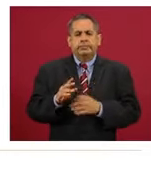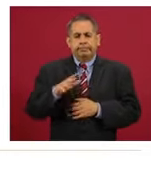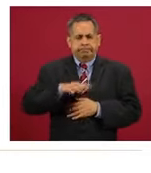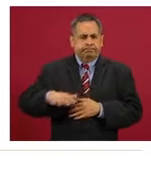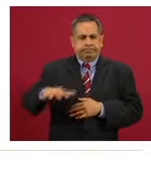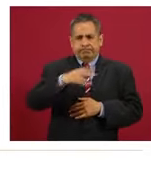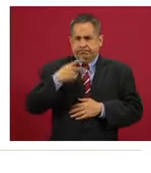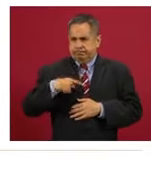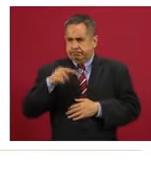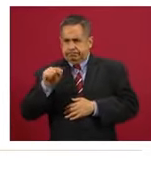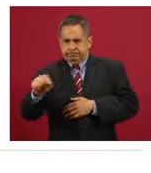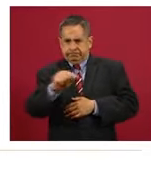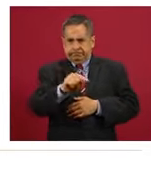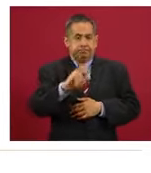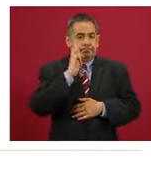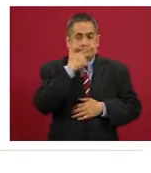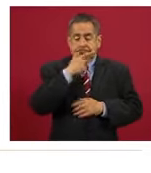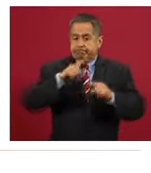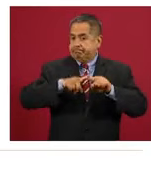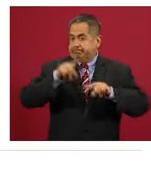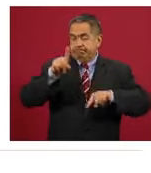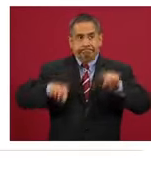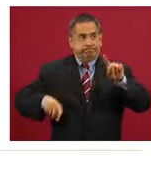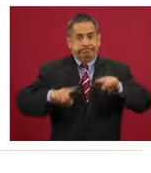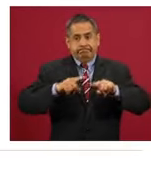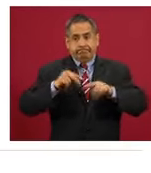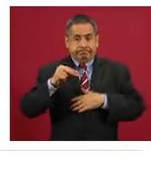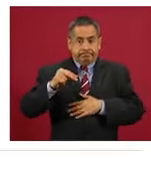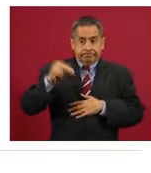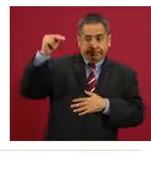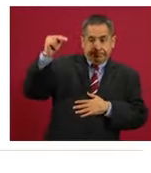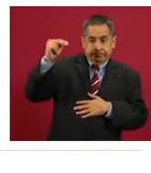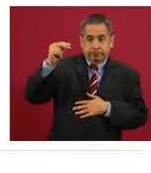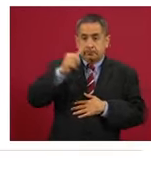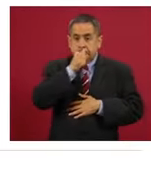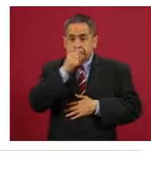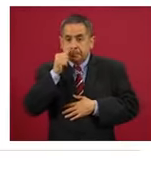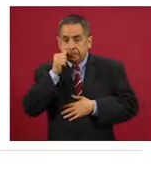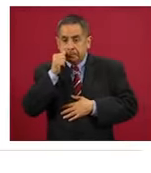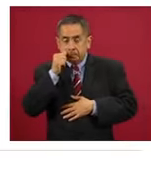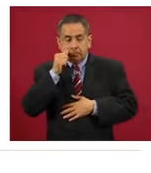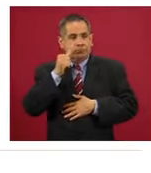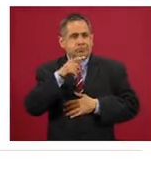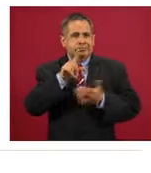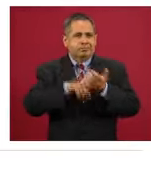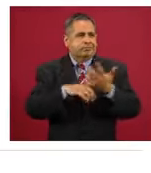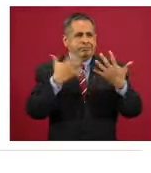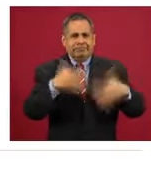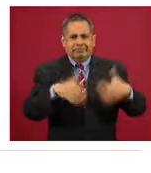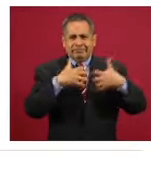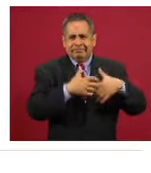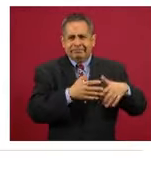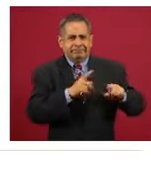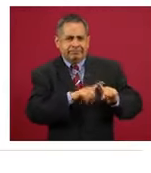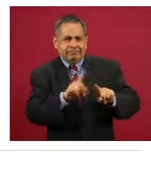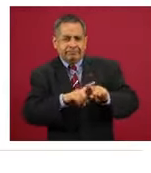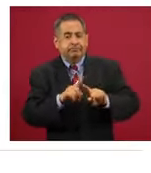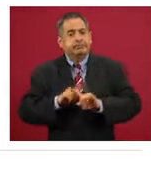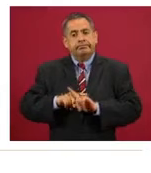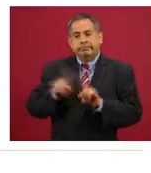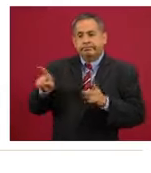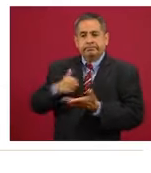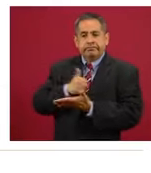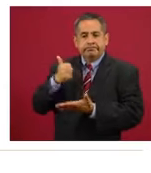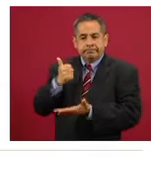poblaciones. Se comporta de manera muy distinta en la zona norte, Juárez y la zona de las maquiladoras que en la zona centro, capital del